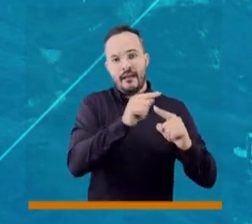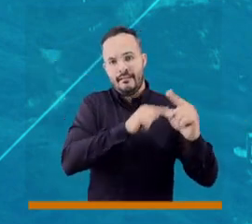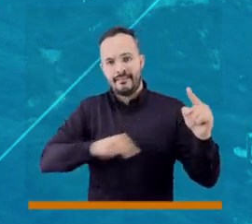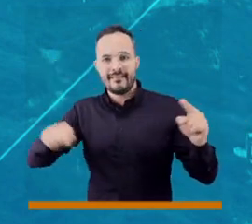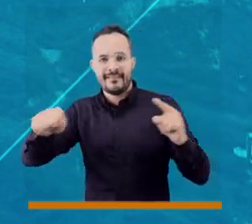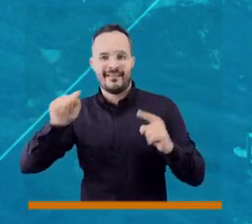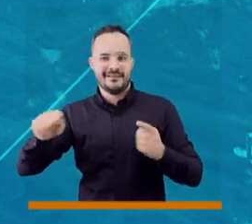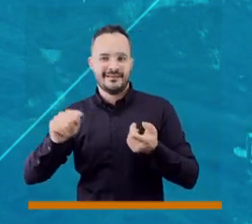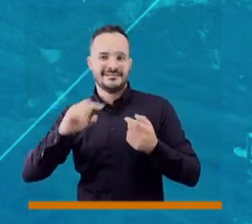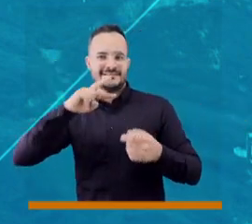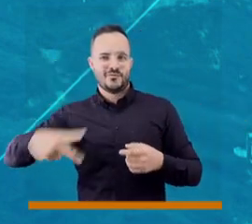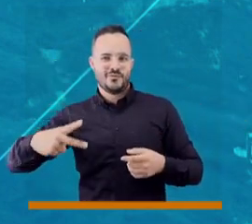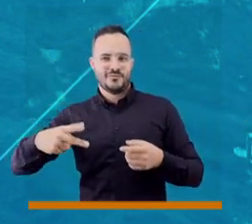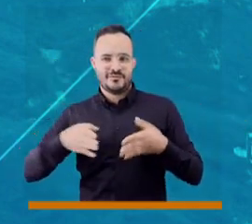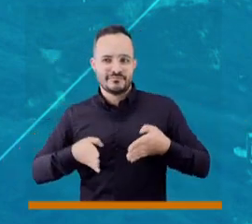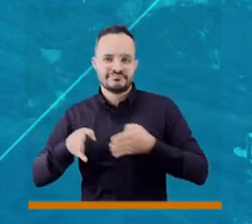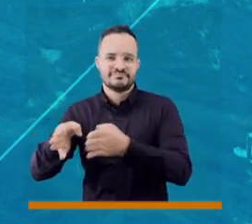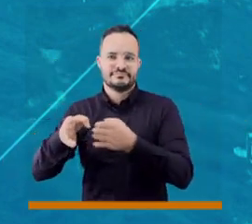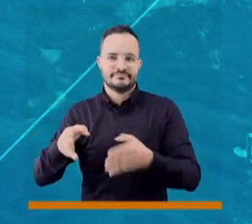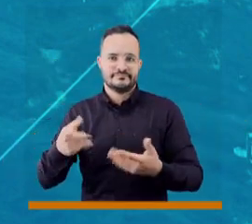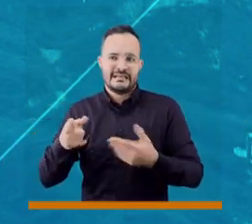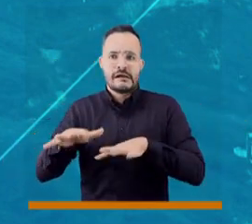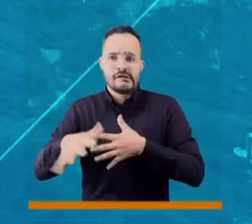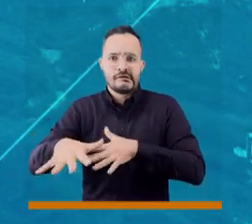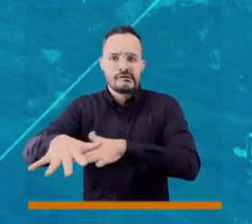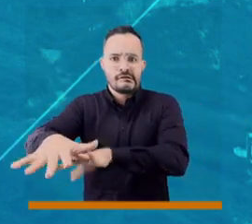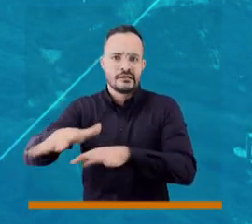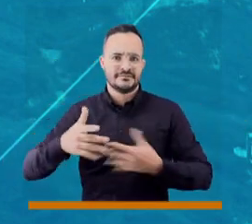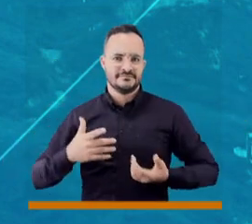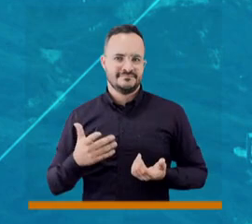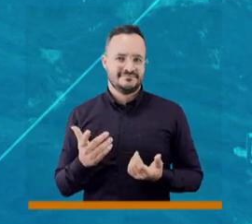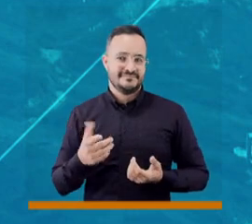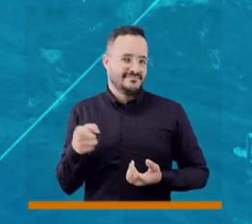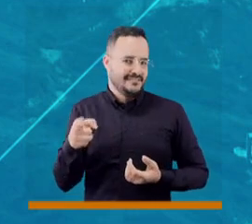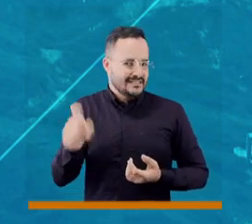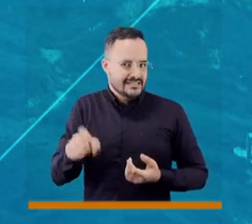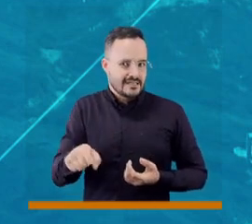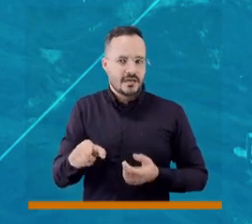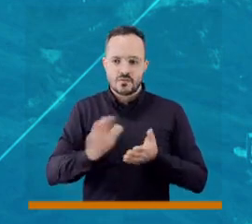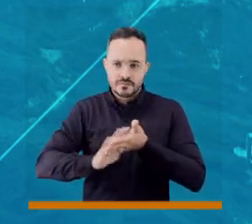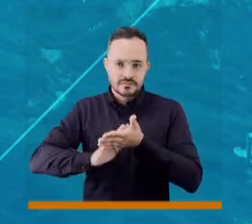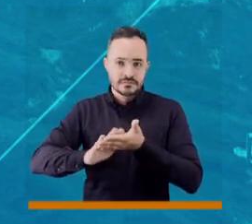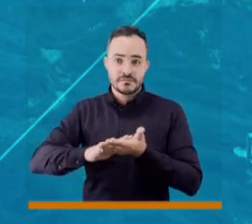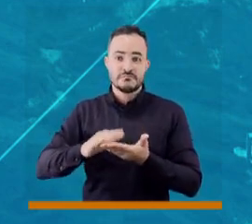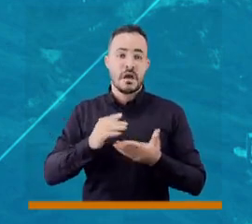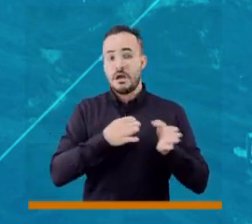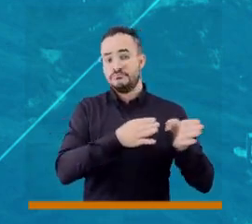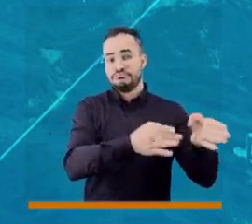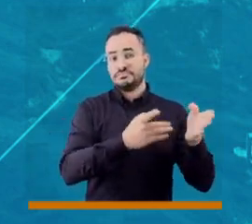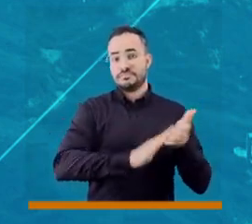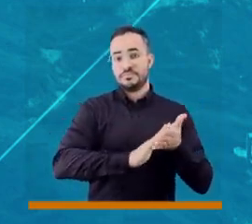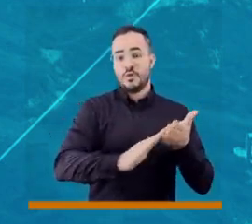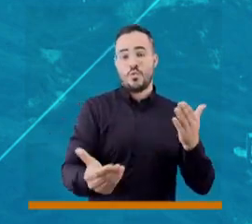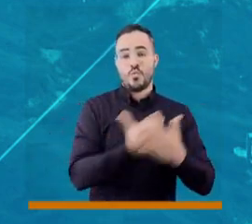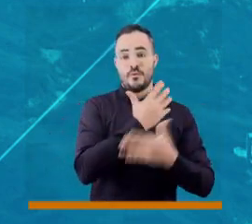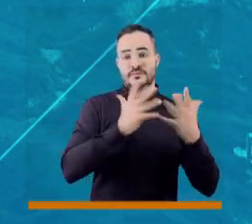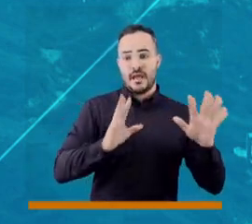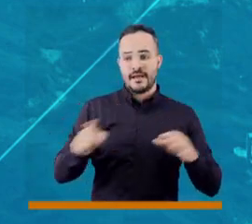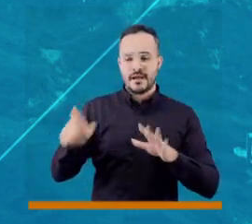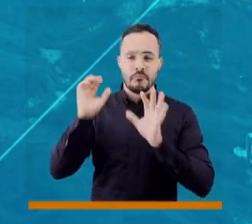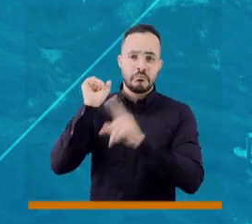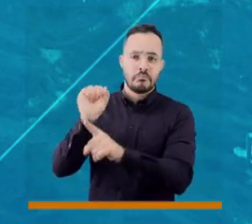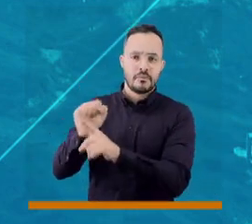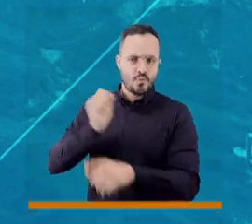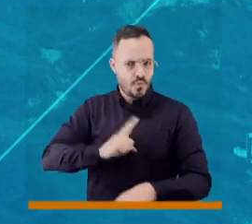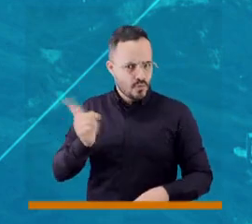soluciona todas las problemáticas que se dan en esa. Entonces no podemos dejar abandonados, primero a